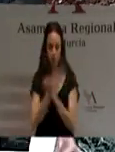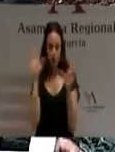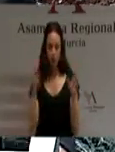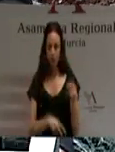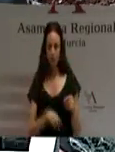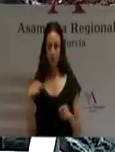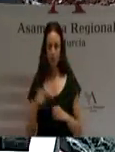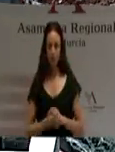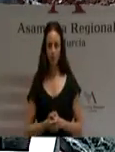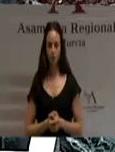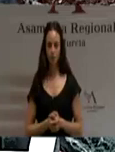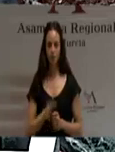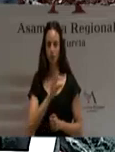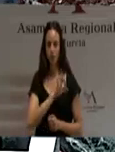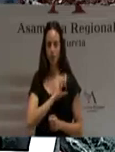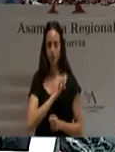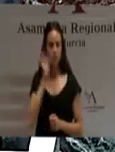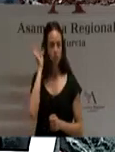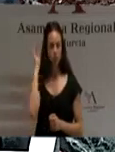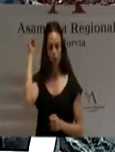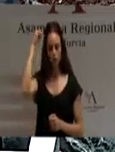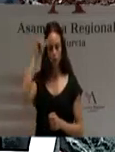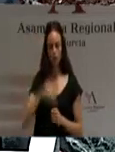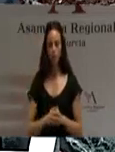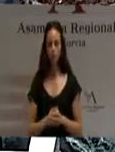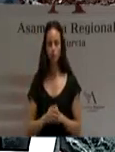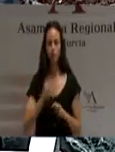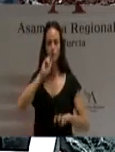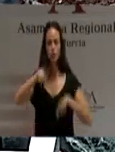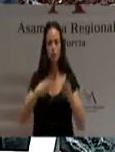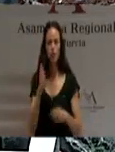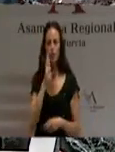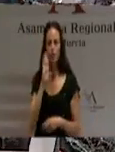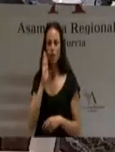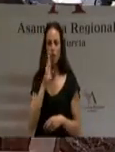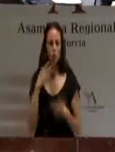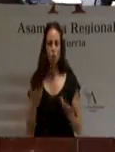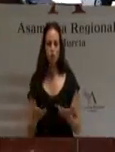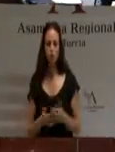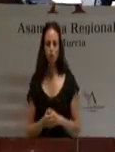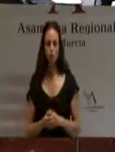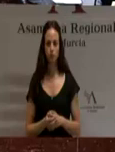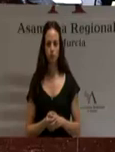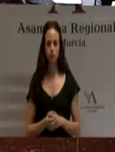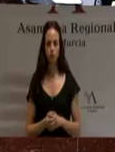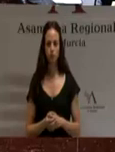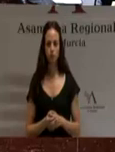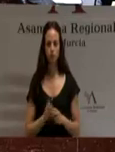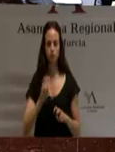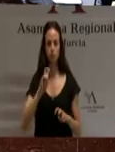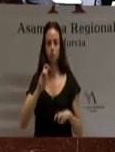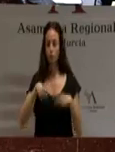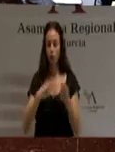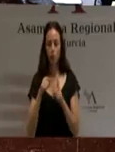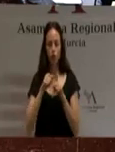Señorías, a la recuperación a la que me vengo refiriendo con toda cautela tiene, sin embargo, esta recuperación un